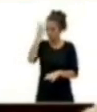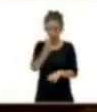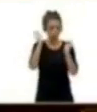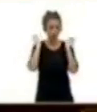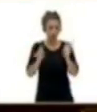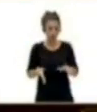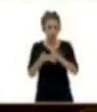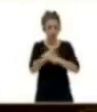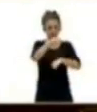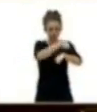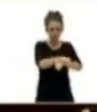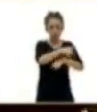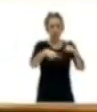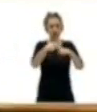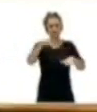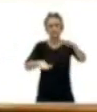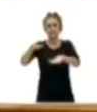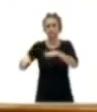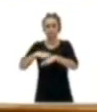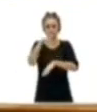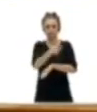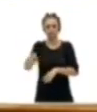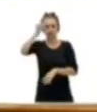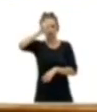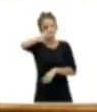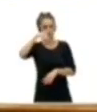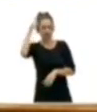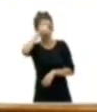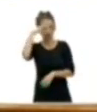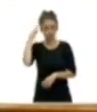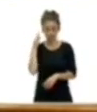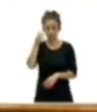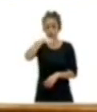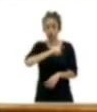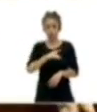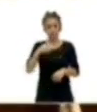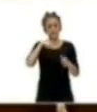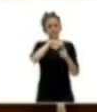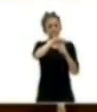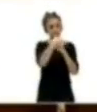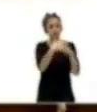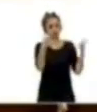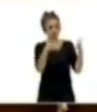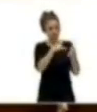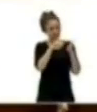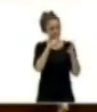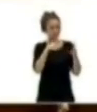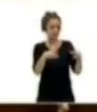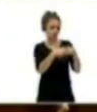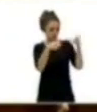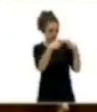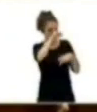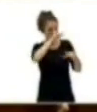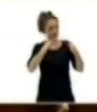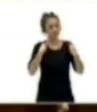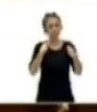desigualdad para los canarios y canarias. Ustedes quieren obviar la situación de emergencia social que vive Canarias. Quieren hacer como